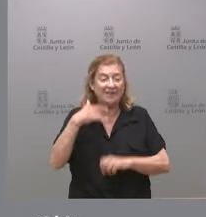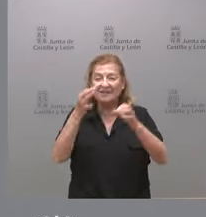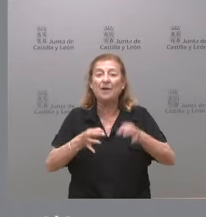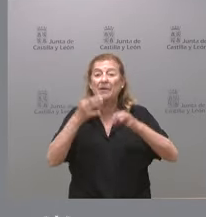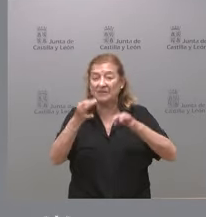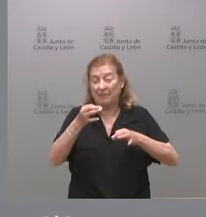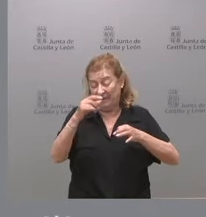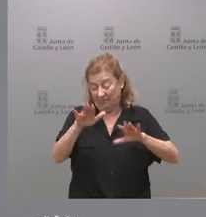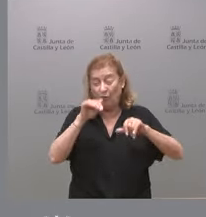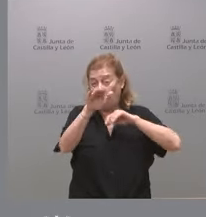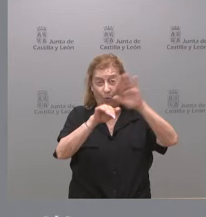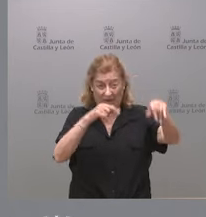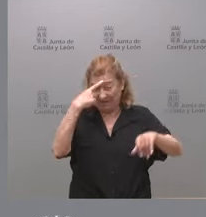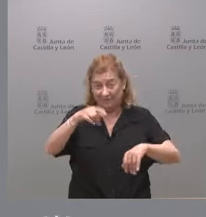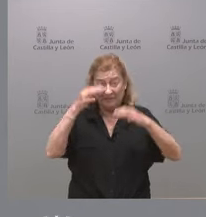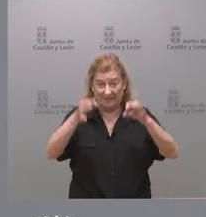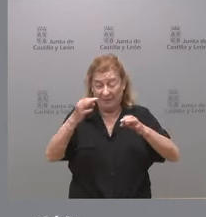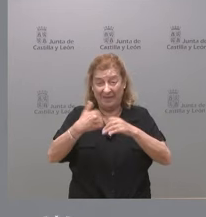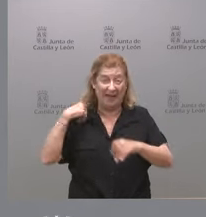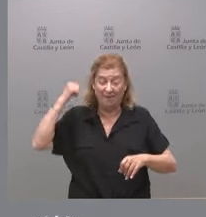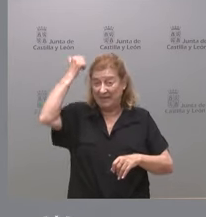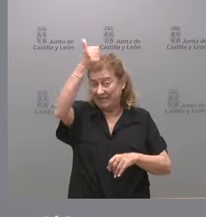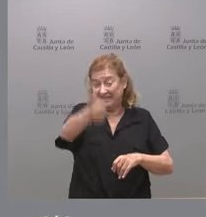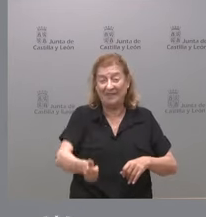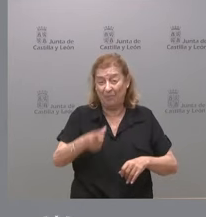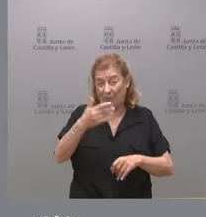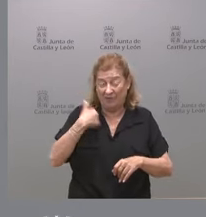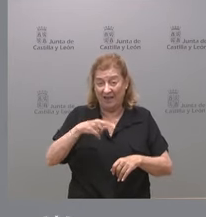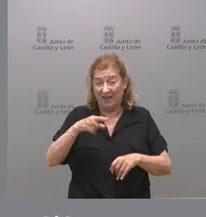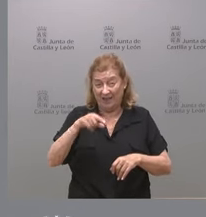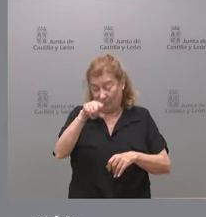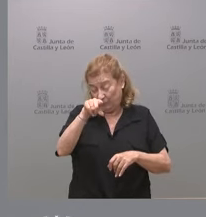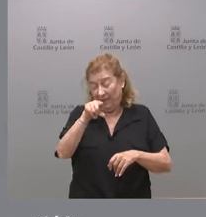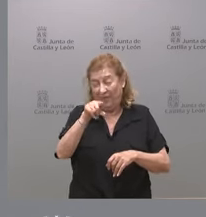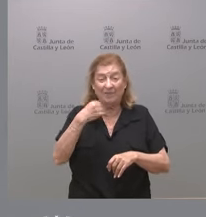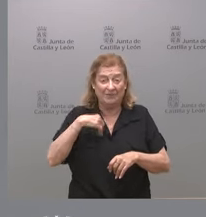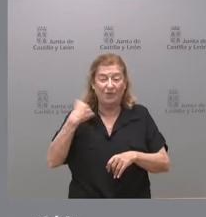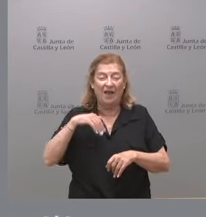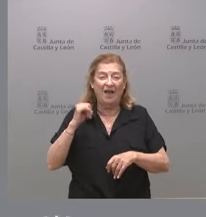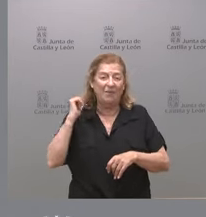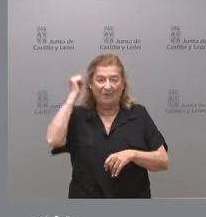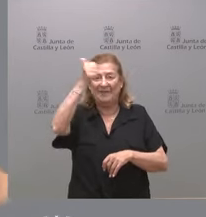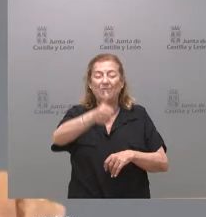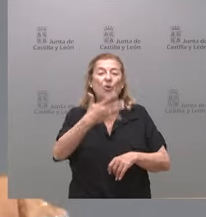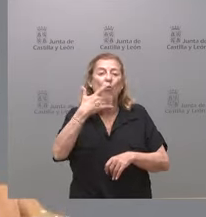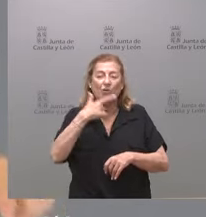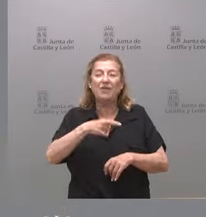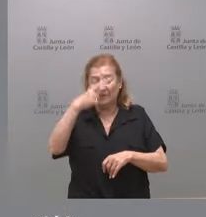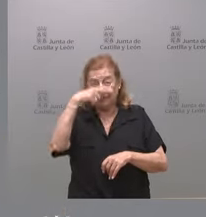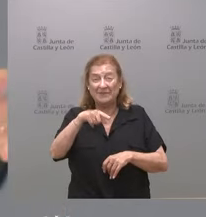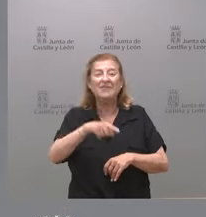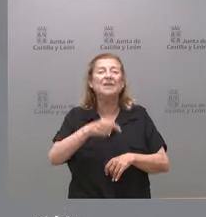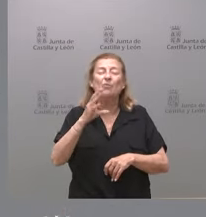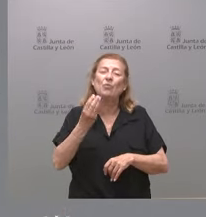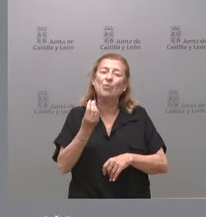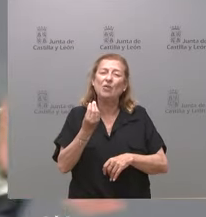convoca como saben ustedes los que llevan ustedes más tiempo y ustedes de los que lógicamente seguro que lo conoce es